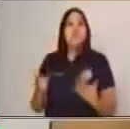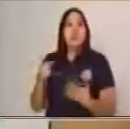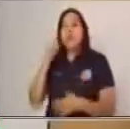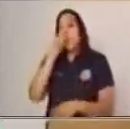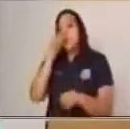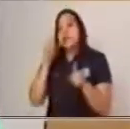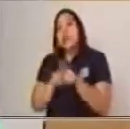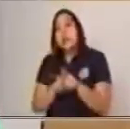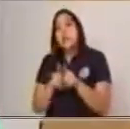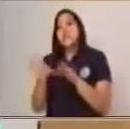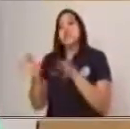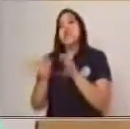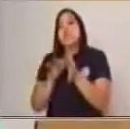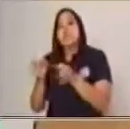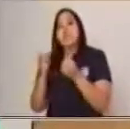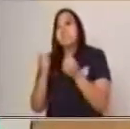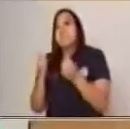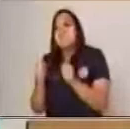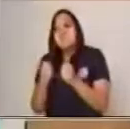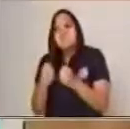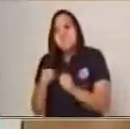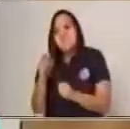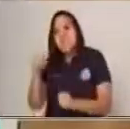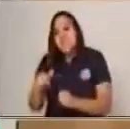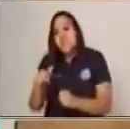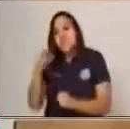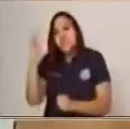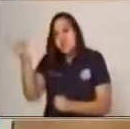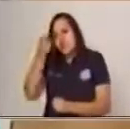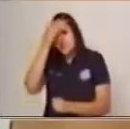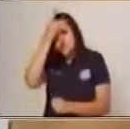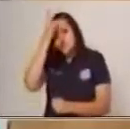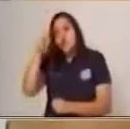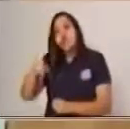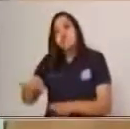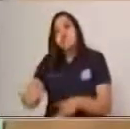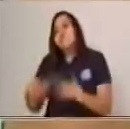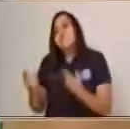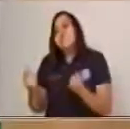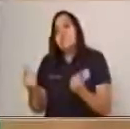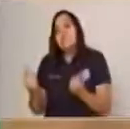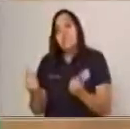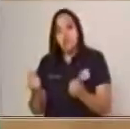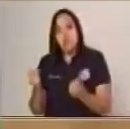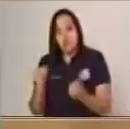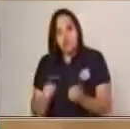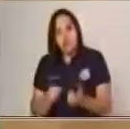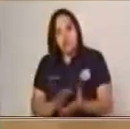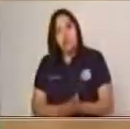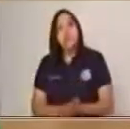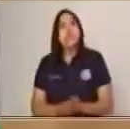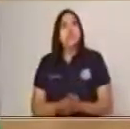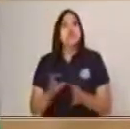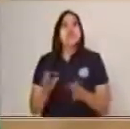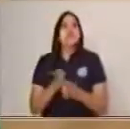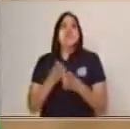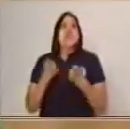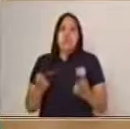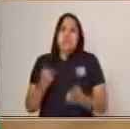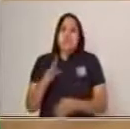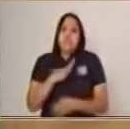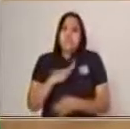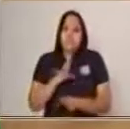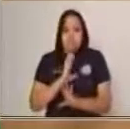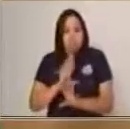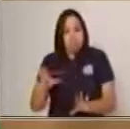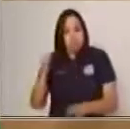explica qué realizó en el momento del reinado de Luis XVI. Entonces, teniendo en